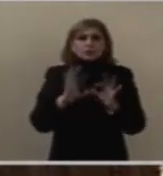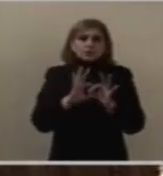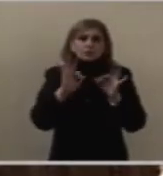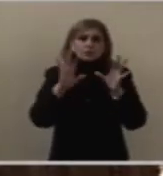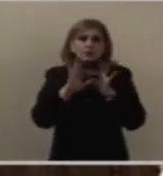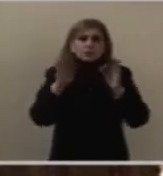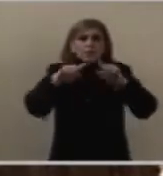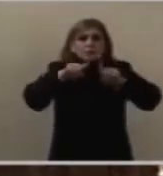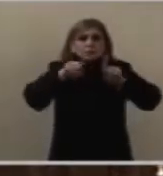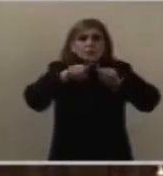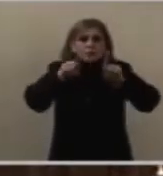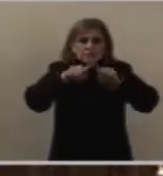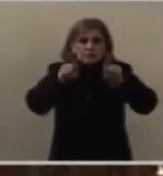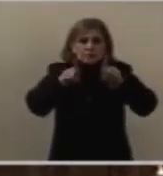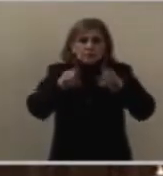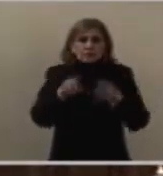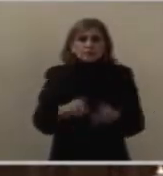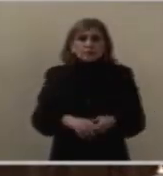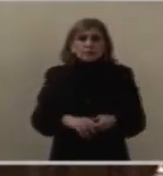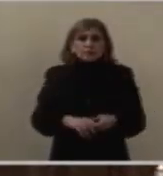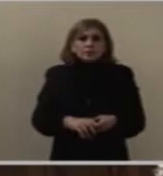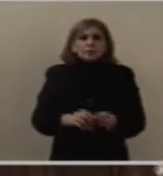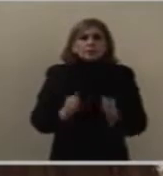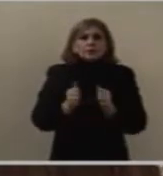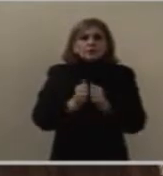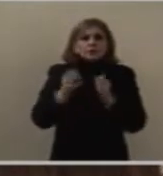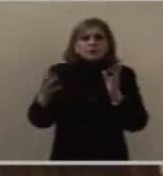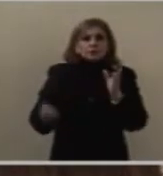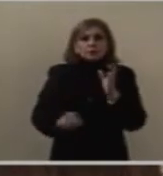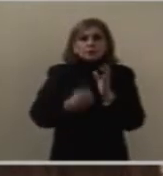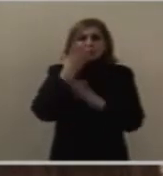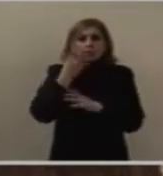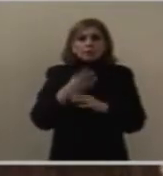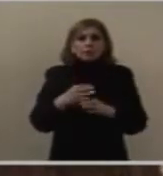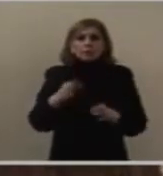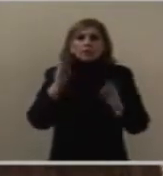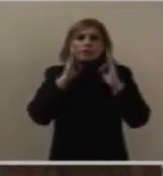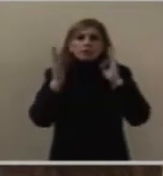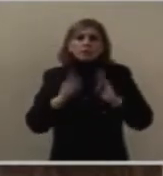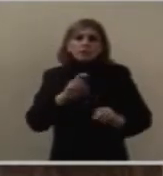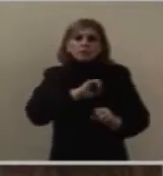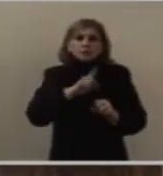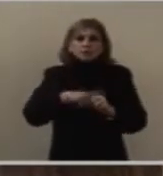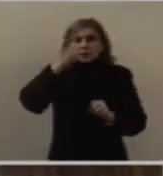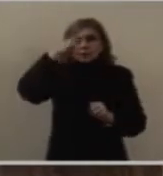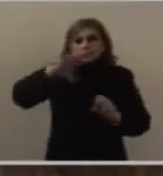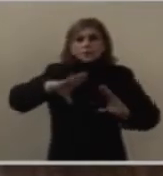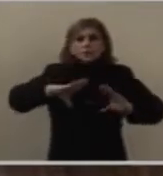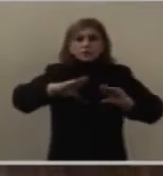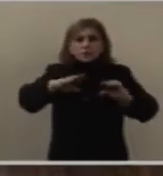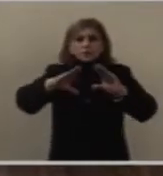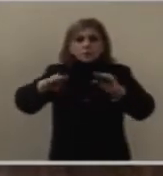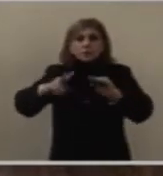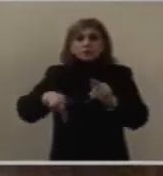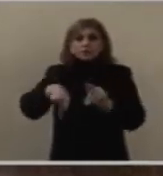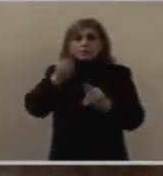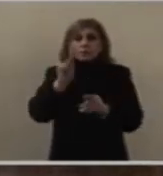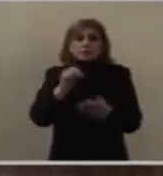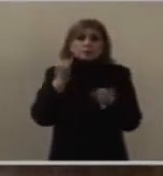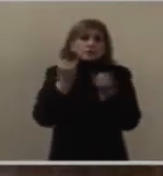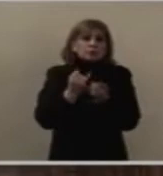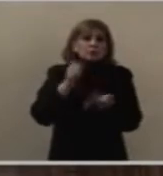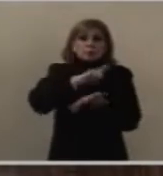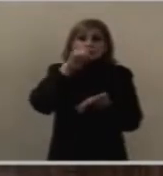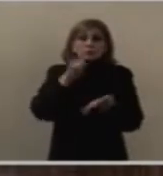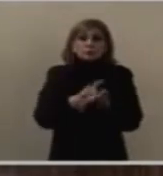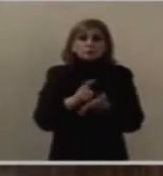otra manera, con una nueva pedagogía, pero también su ley y